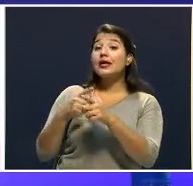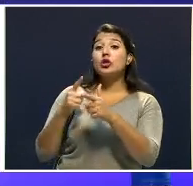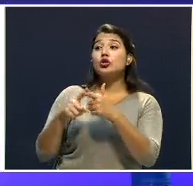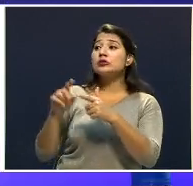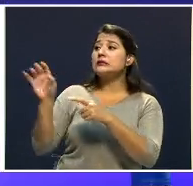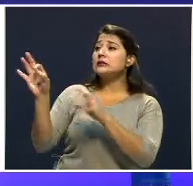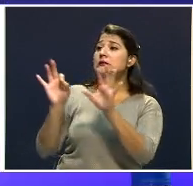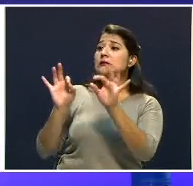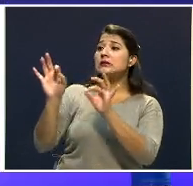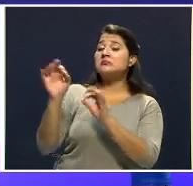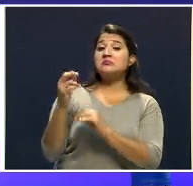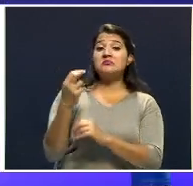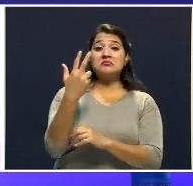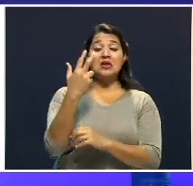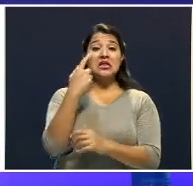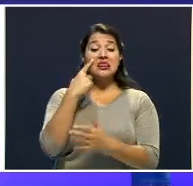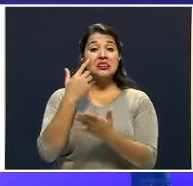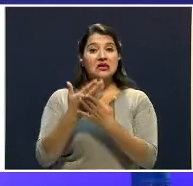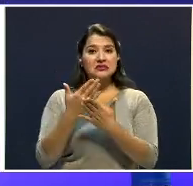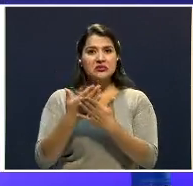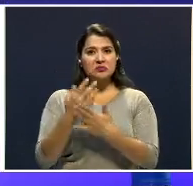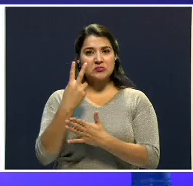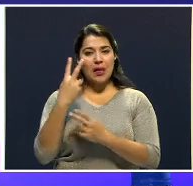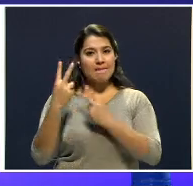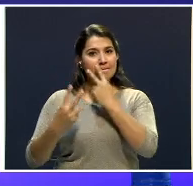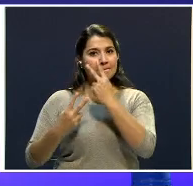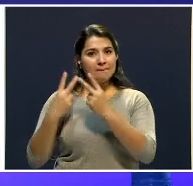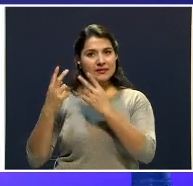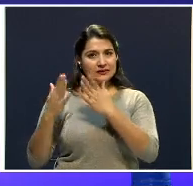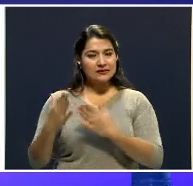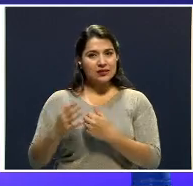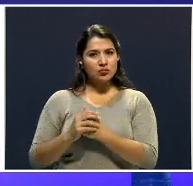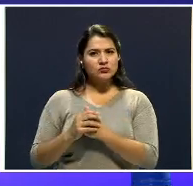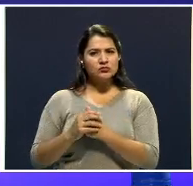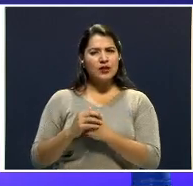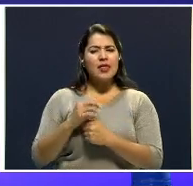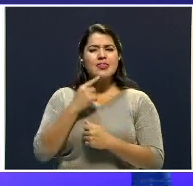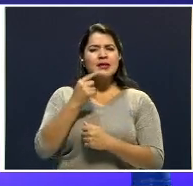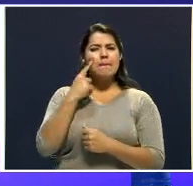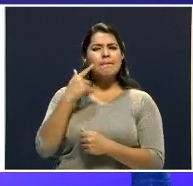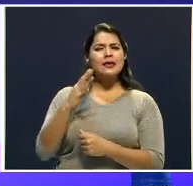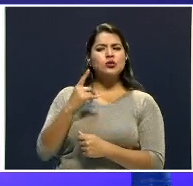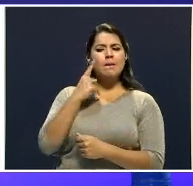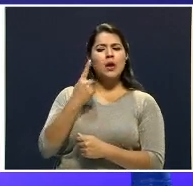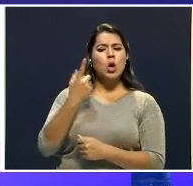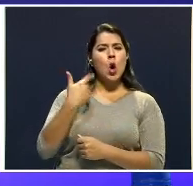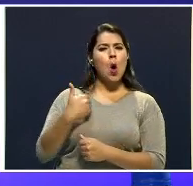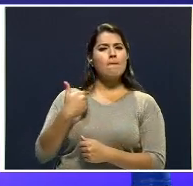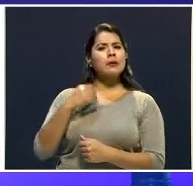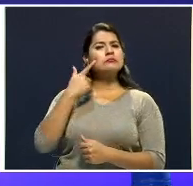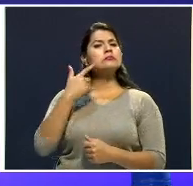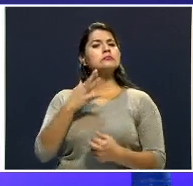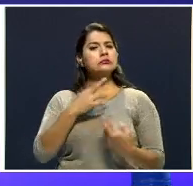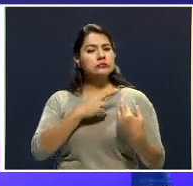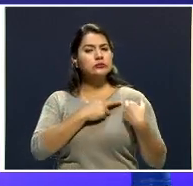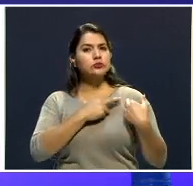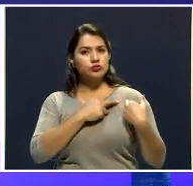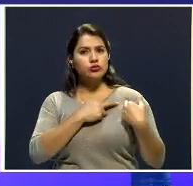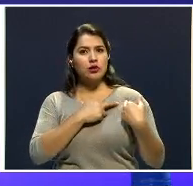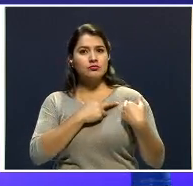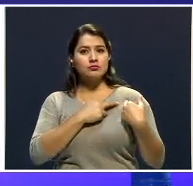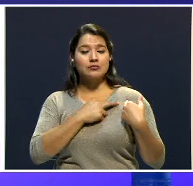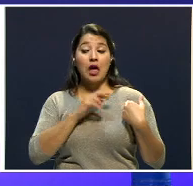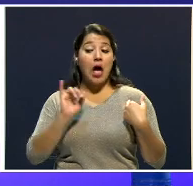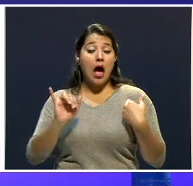vecinos, de al menos tres, que ubican a un sospechoso en el sitio donde la niña tuvo que haberse